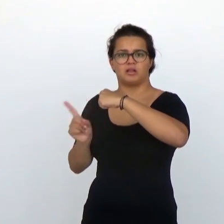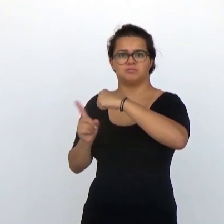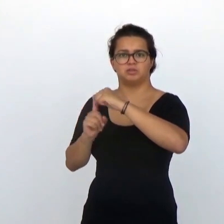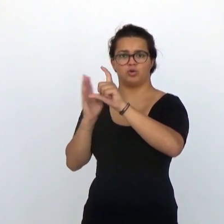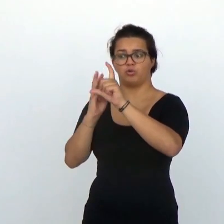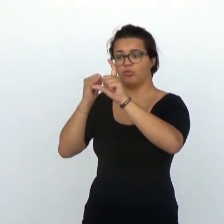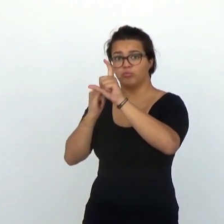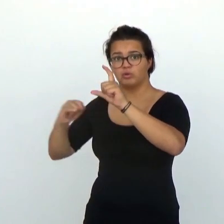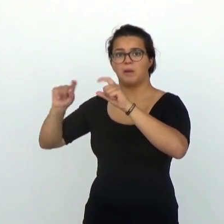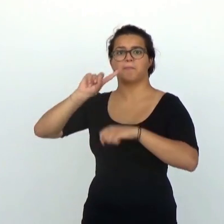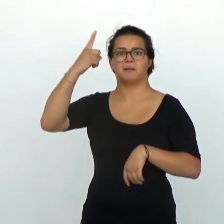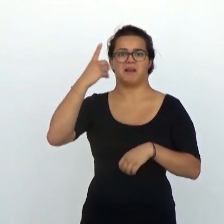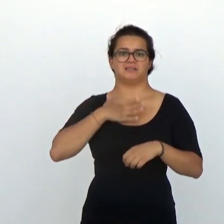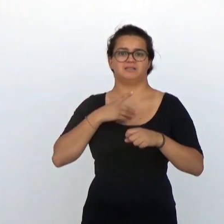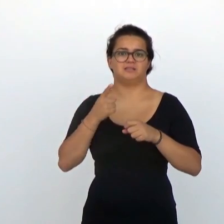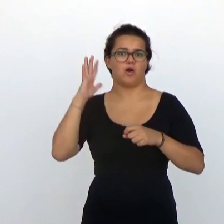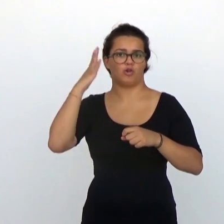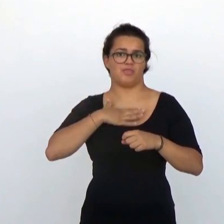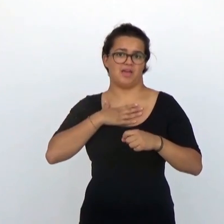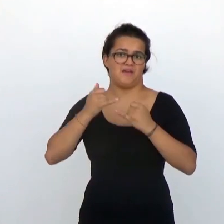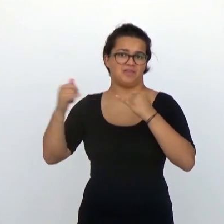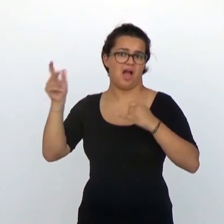actúa sobre las primeras neuronas de la vía auditiva.